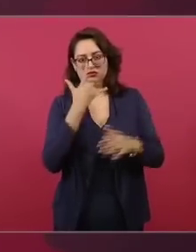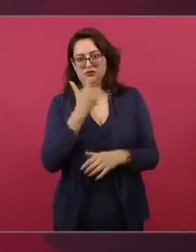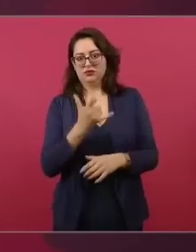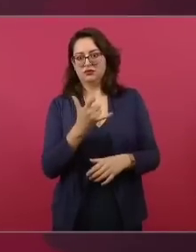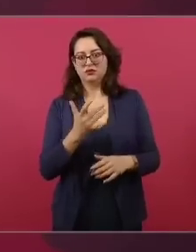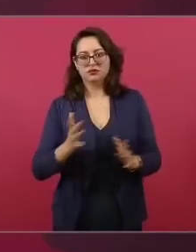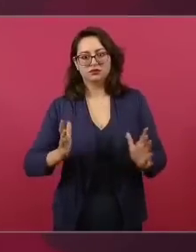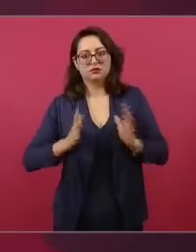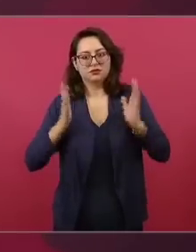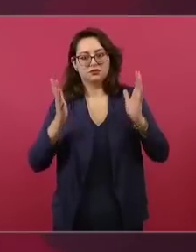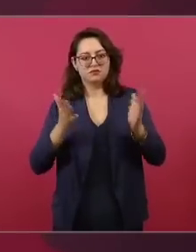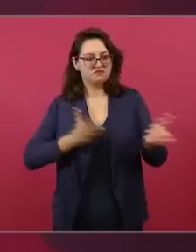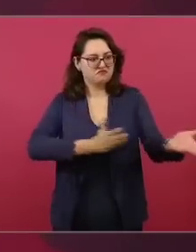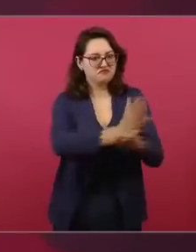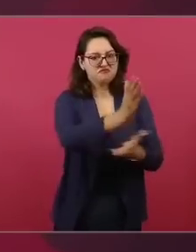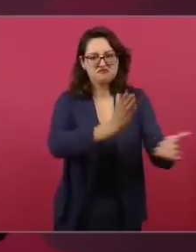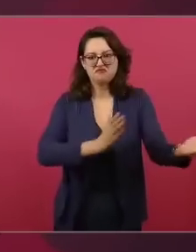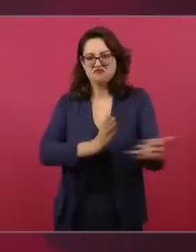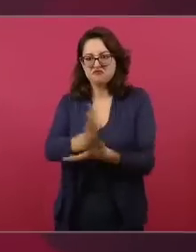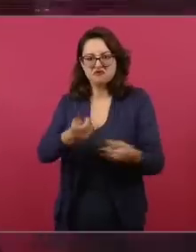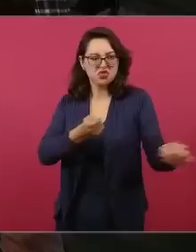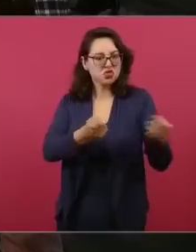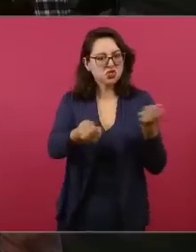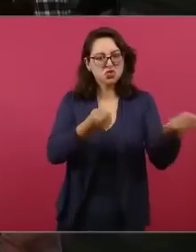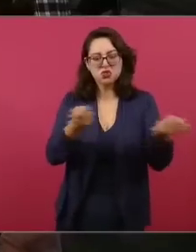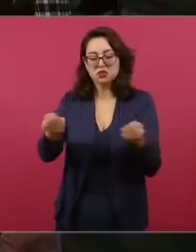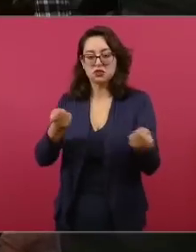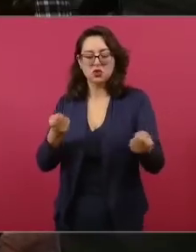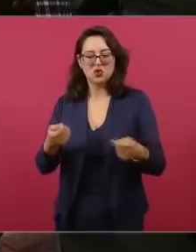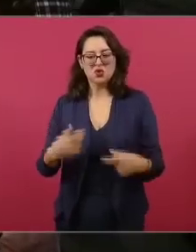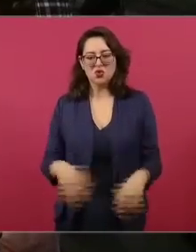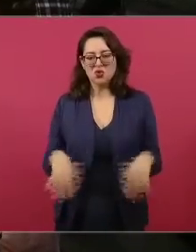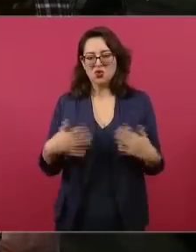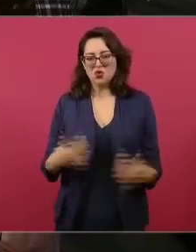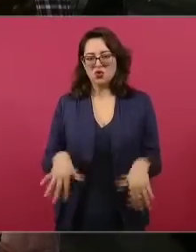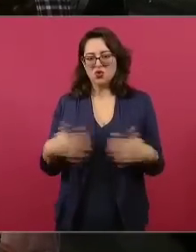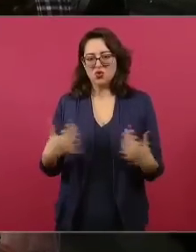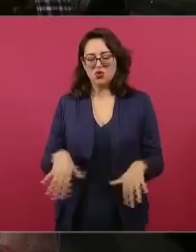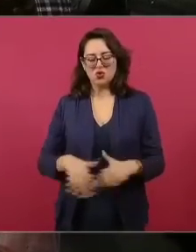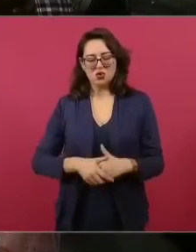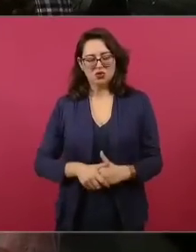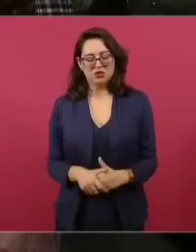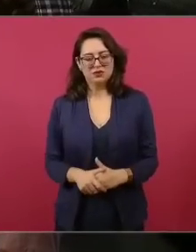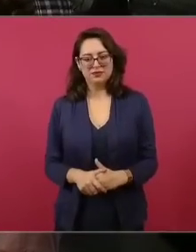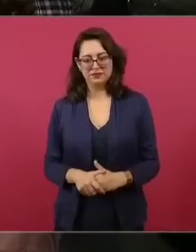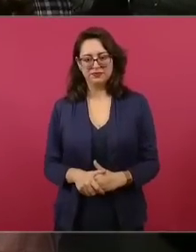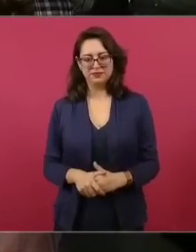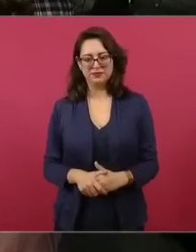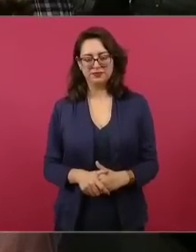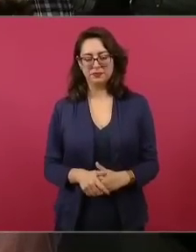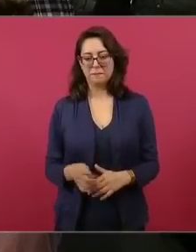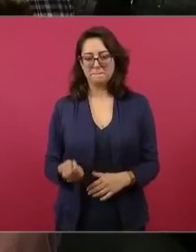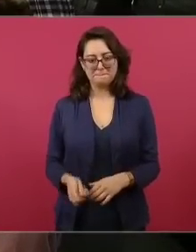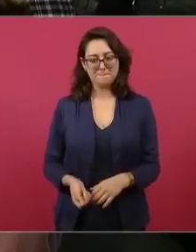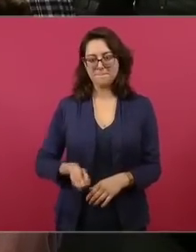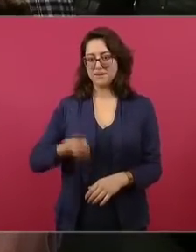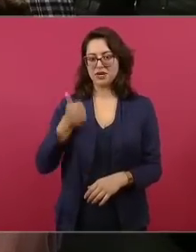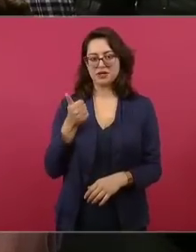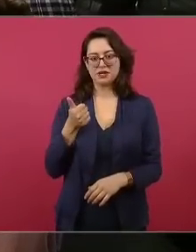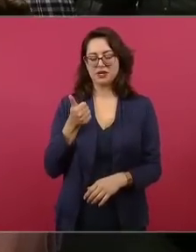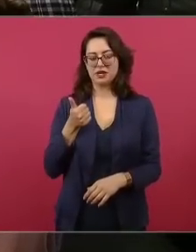en la historia del país, que es el que